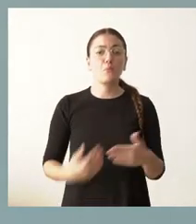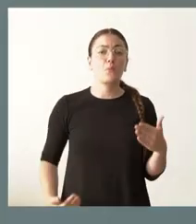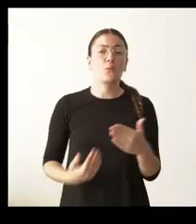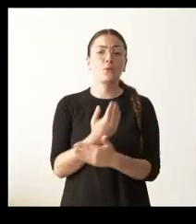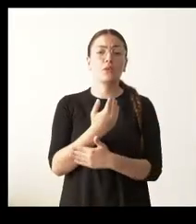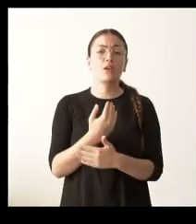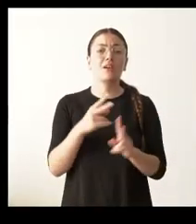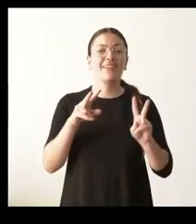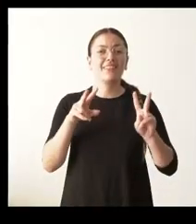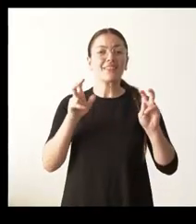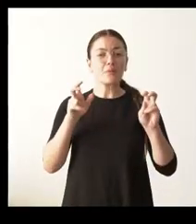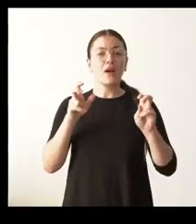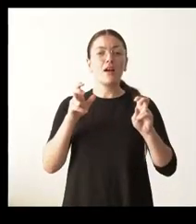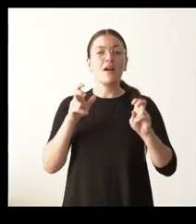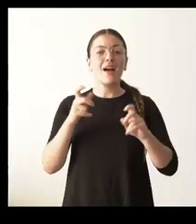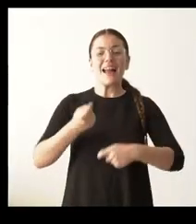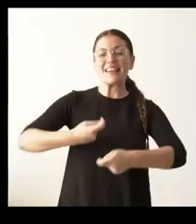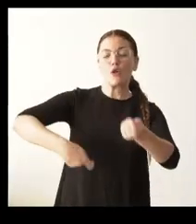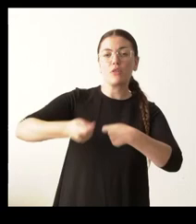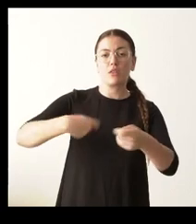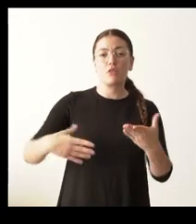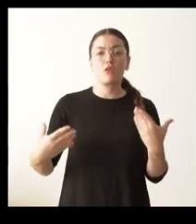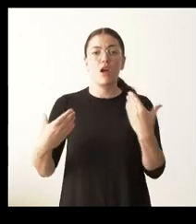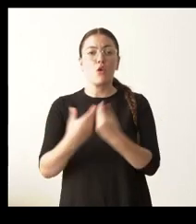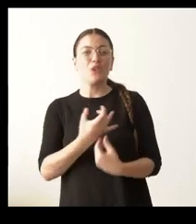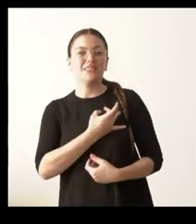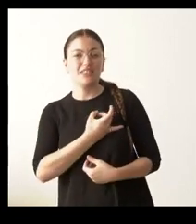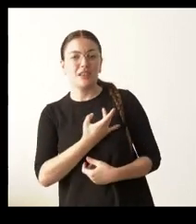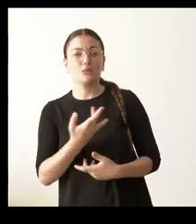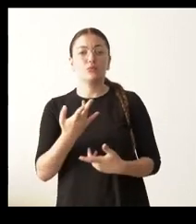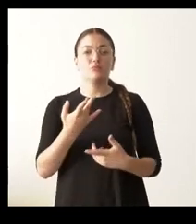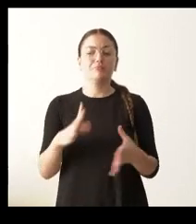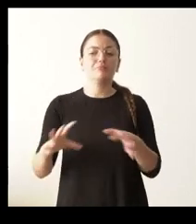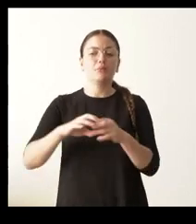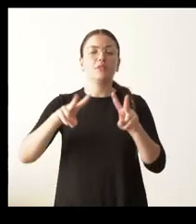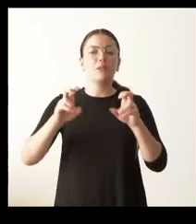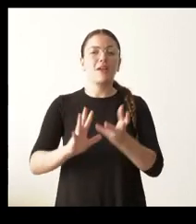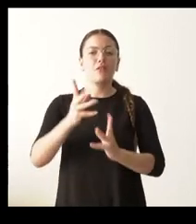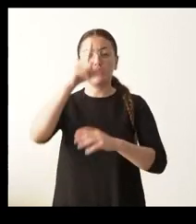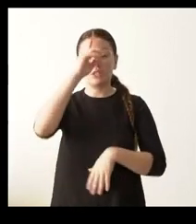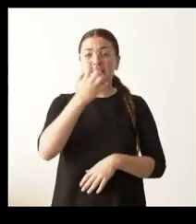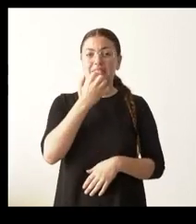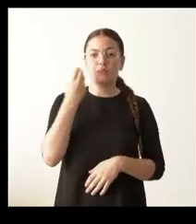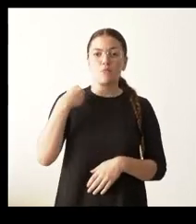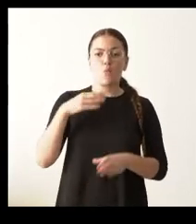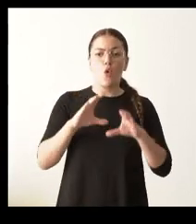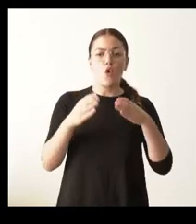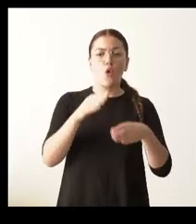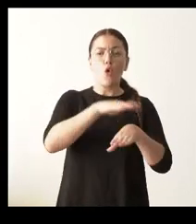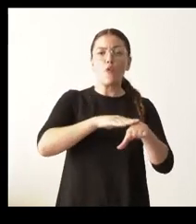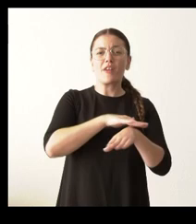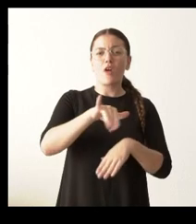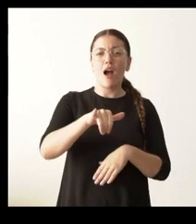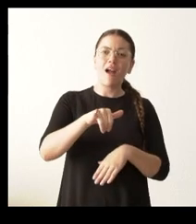Sobre las negociaciones con los agentes sociales vinculadas a los incendios, no sé si hay acuerdo dentro del Gobierno sobre la bondad de estas